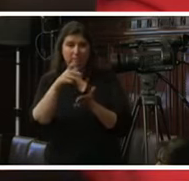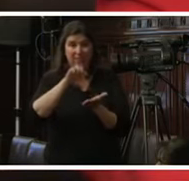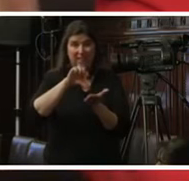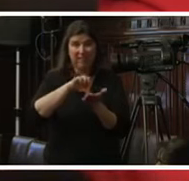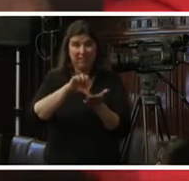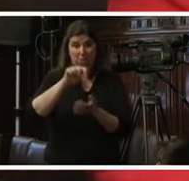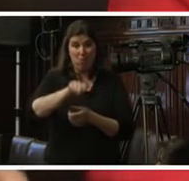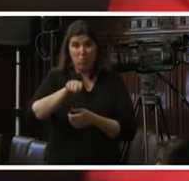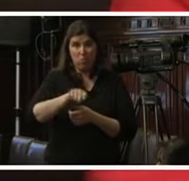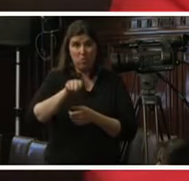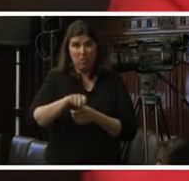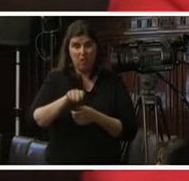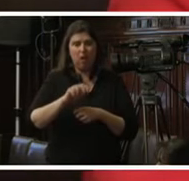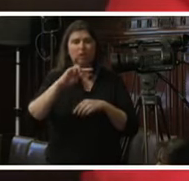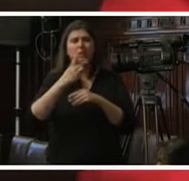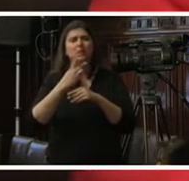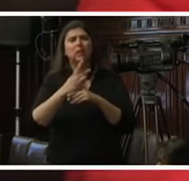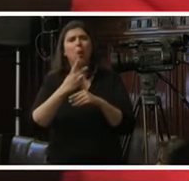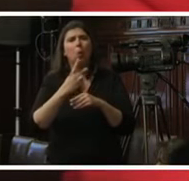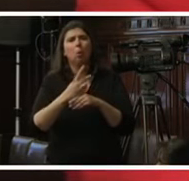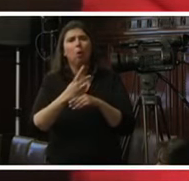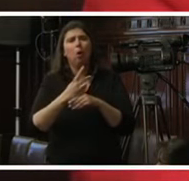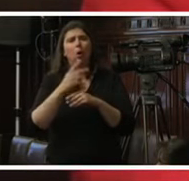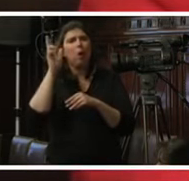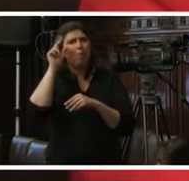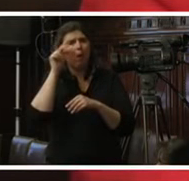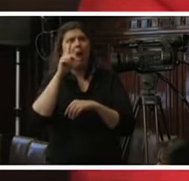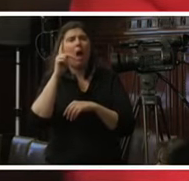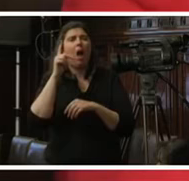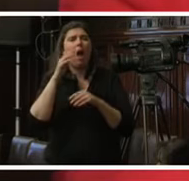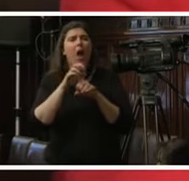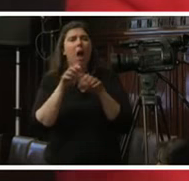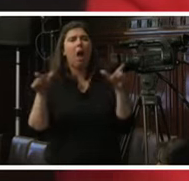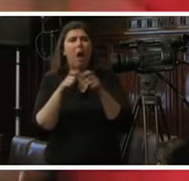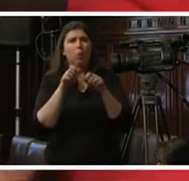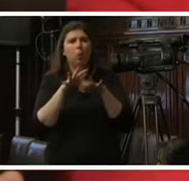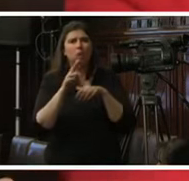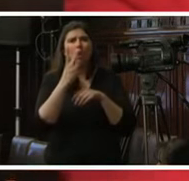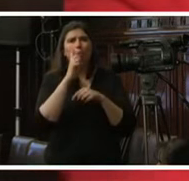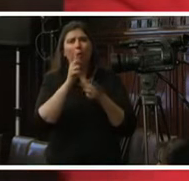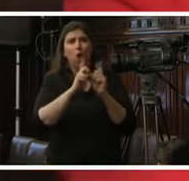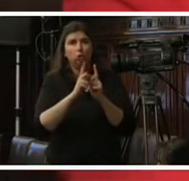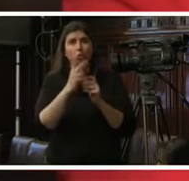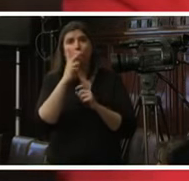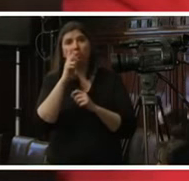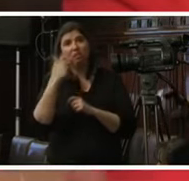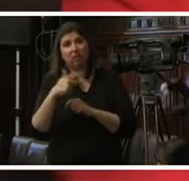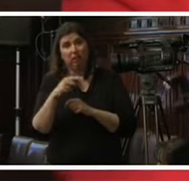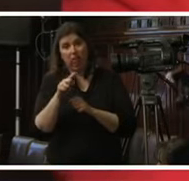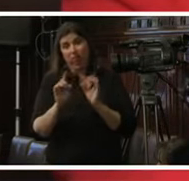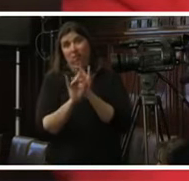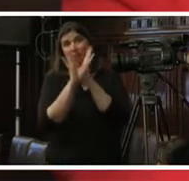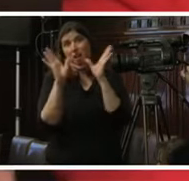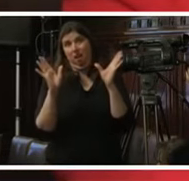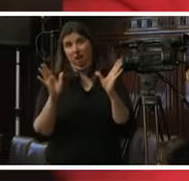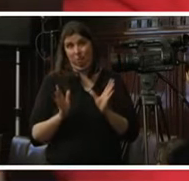de justicia segundo informe en el caso peruano audiencia 2011 audiencia 2013 queda muy claro cuál es el parámetro y